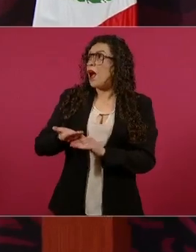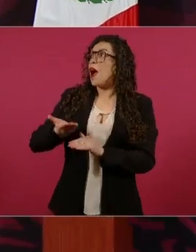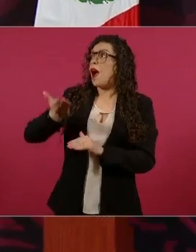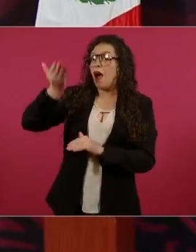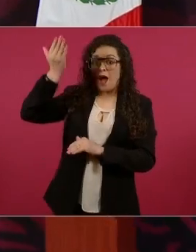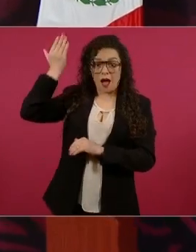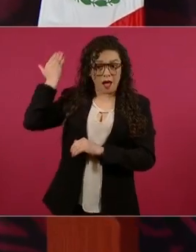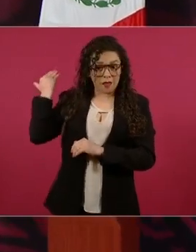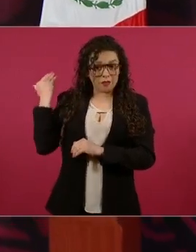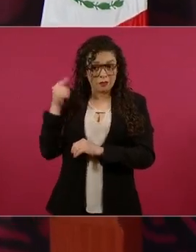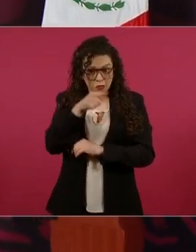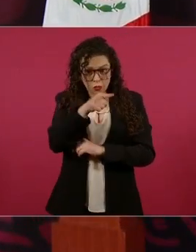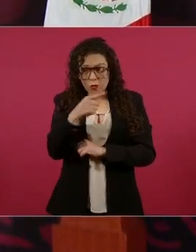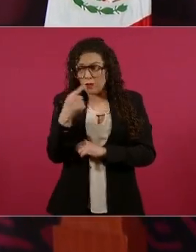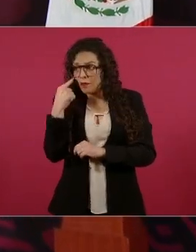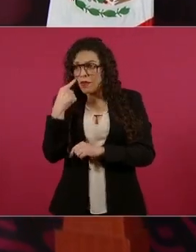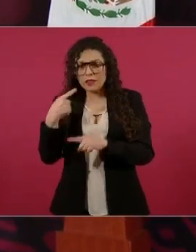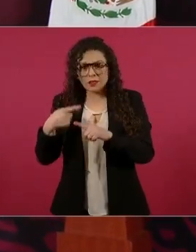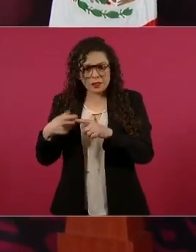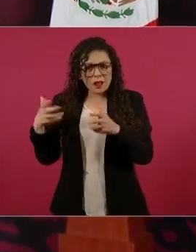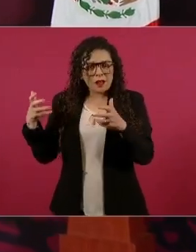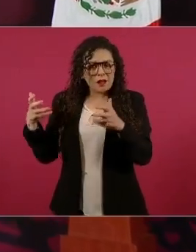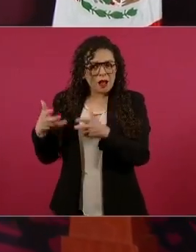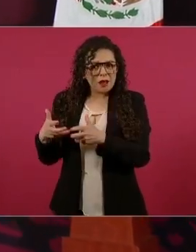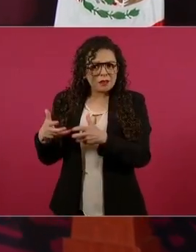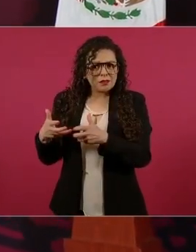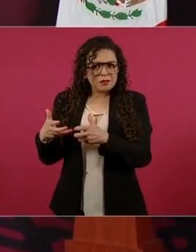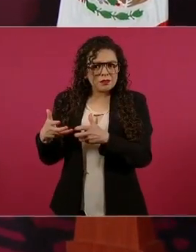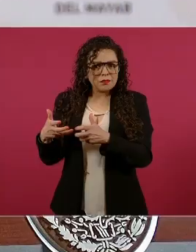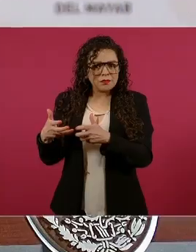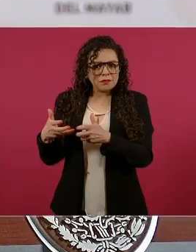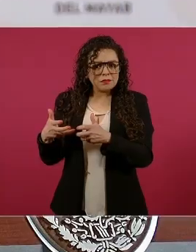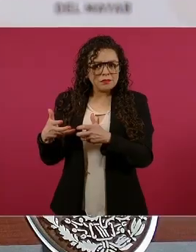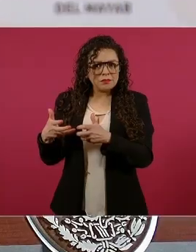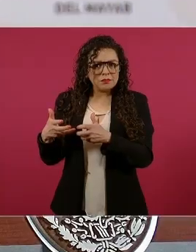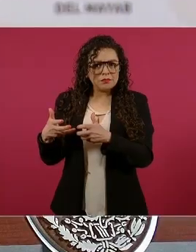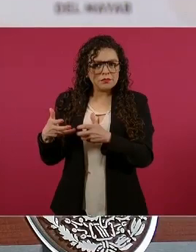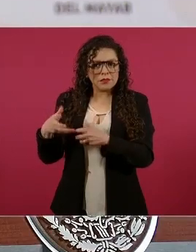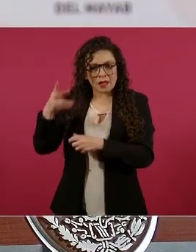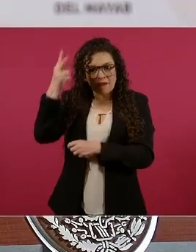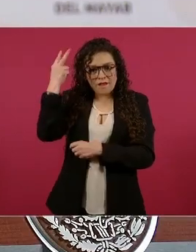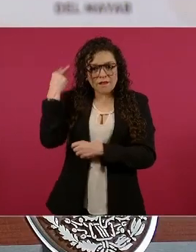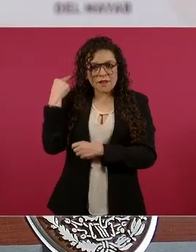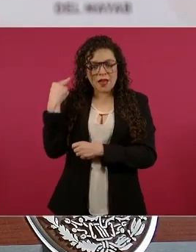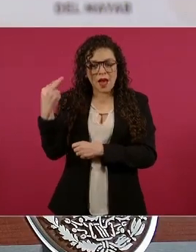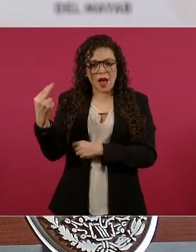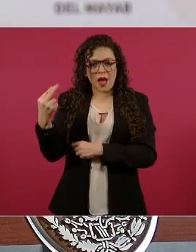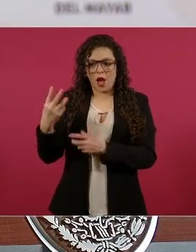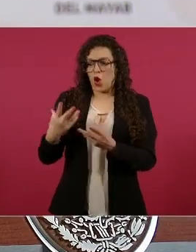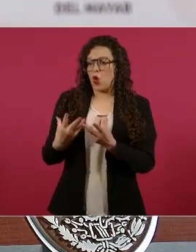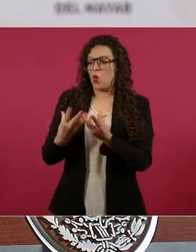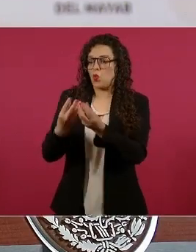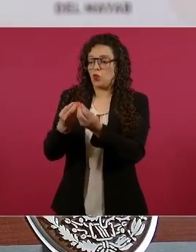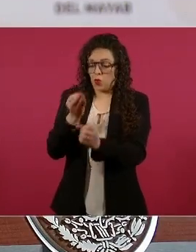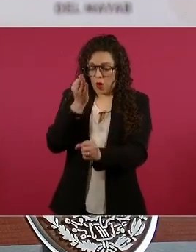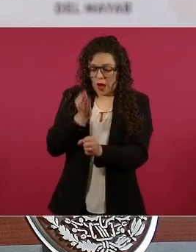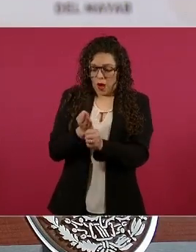¿Cuándo se había visto? De que saliéramos juntos el presidente